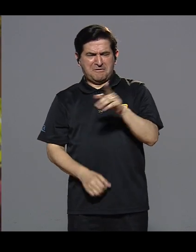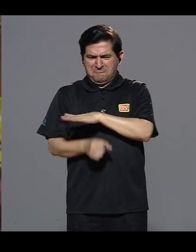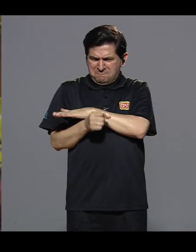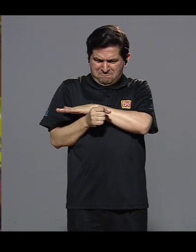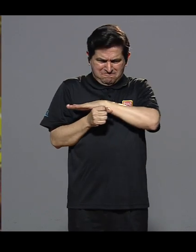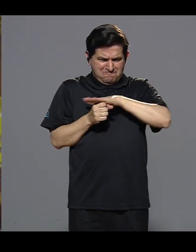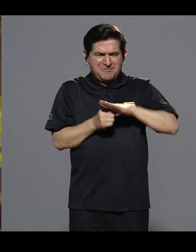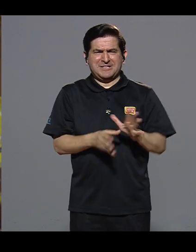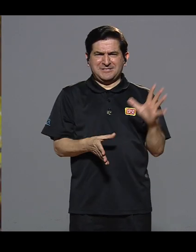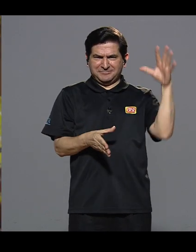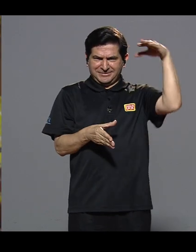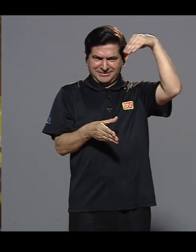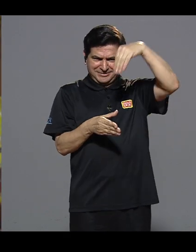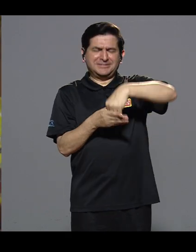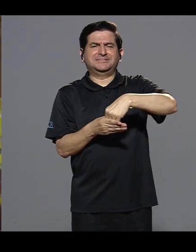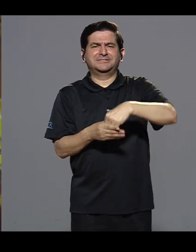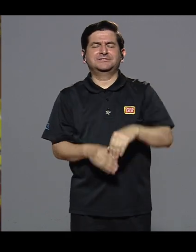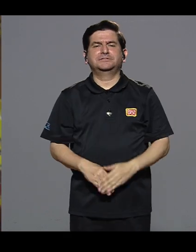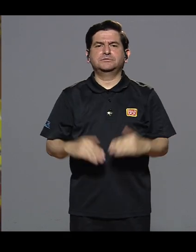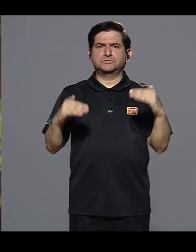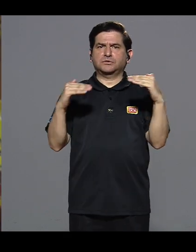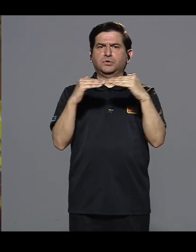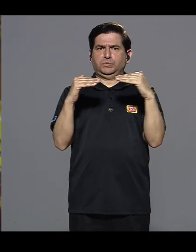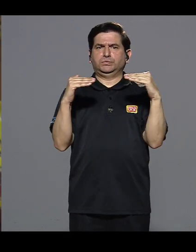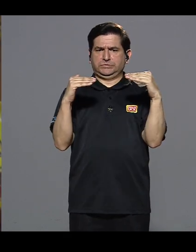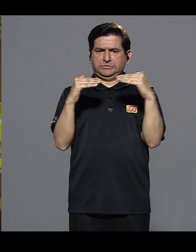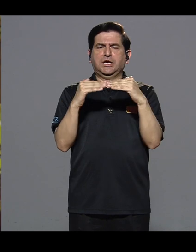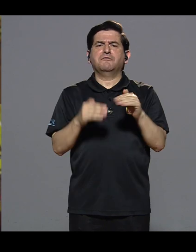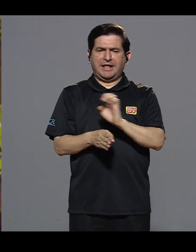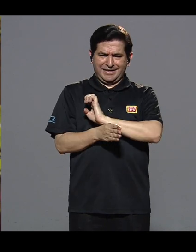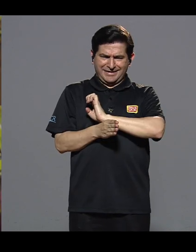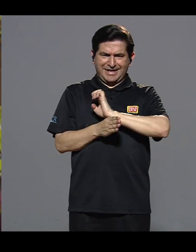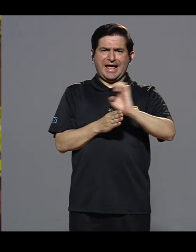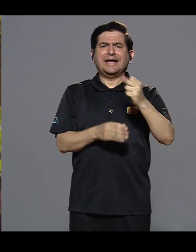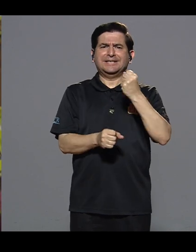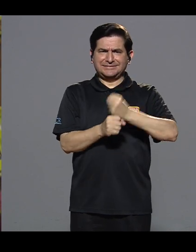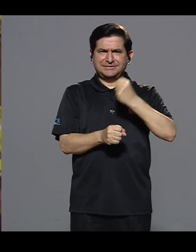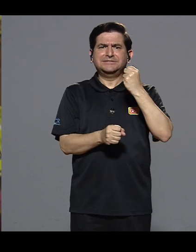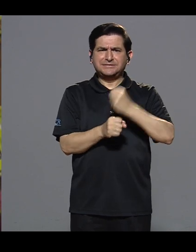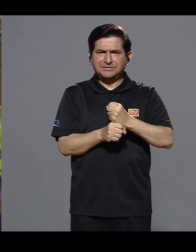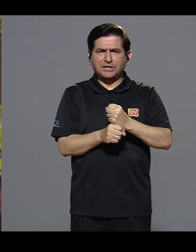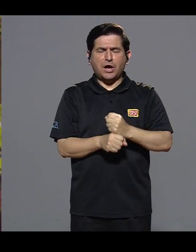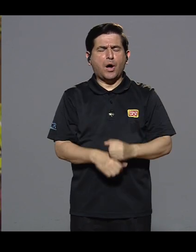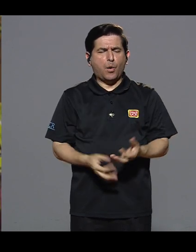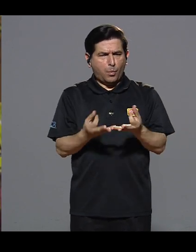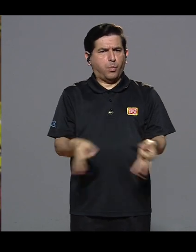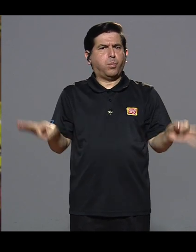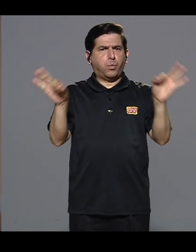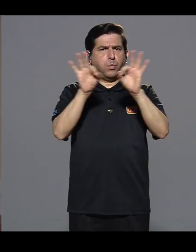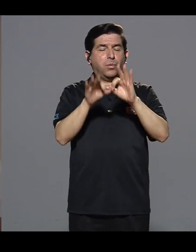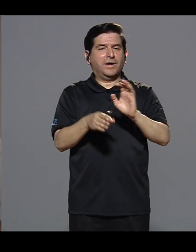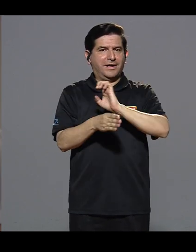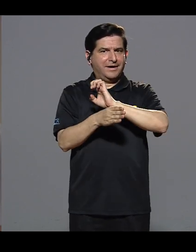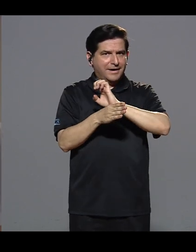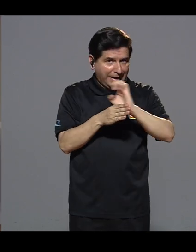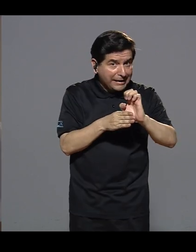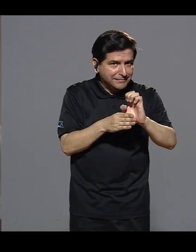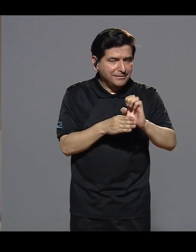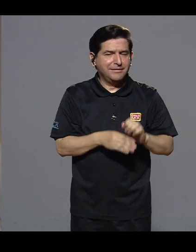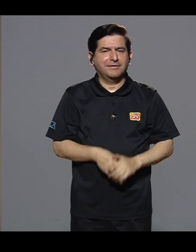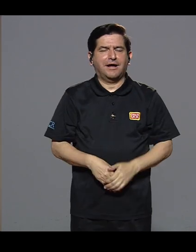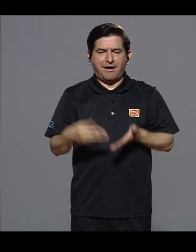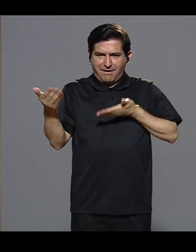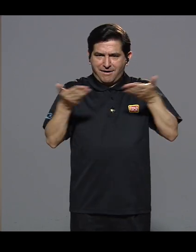una persona que está totalmente integrada con un nivel de ética laboral muy